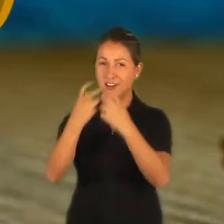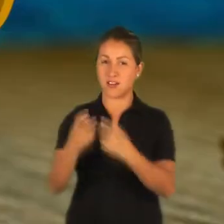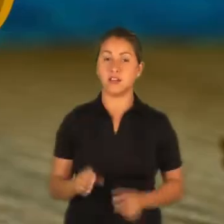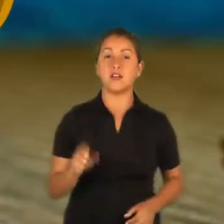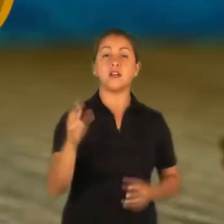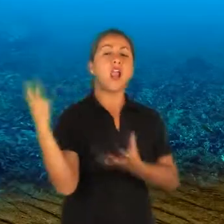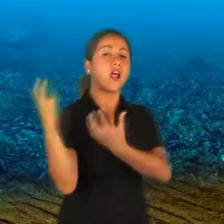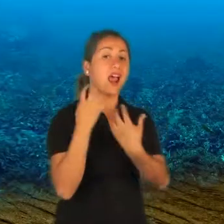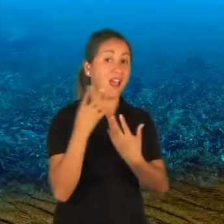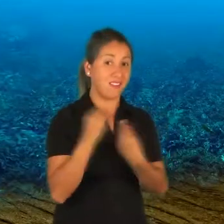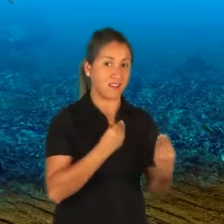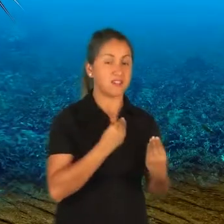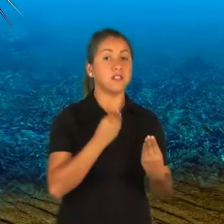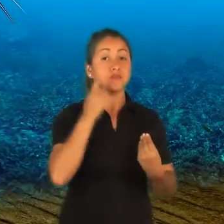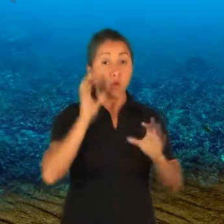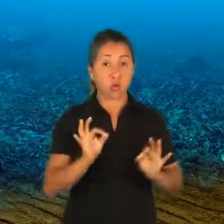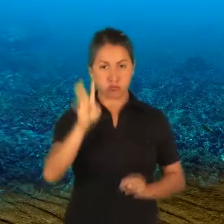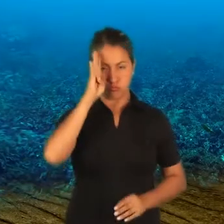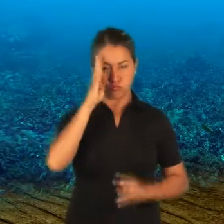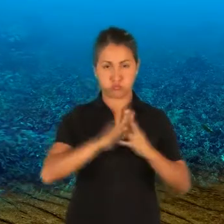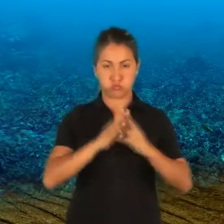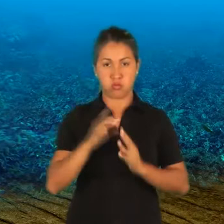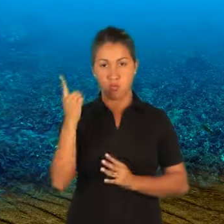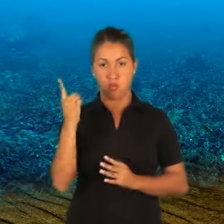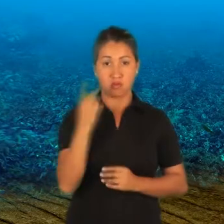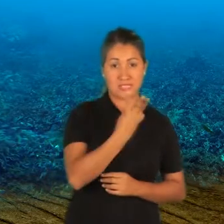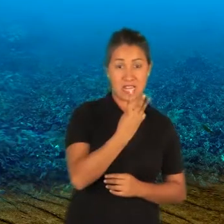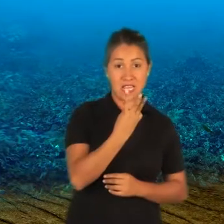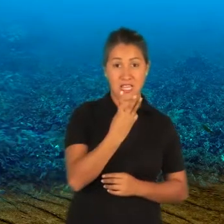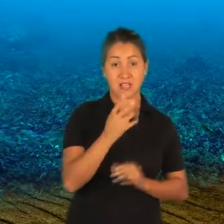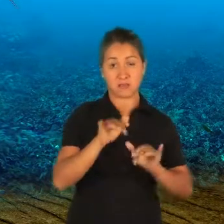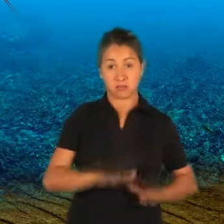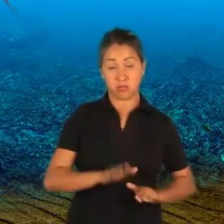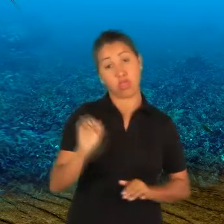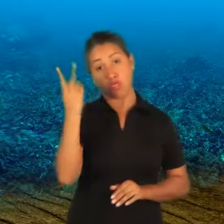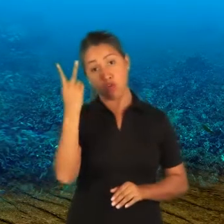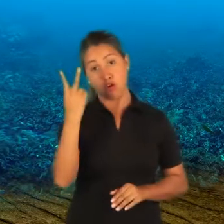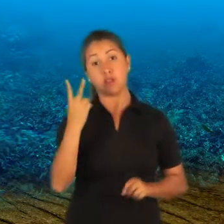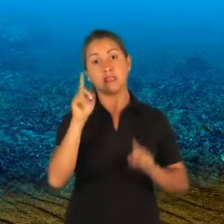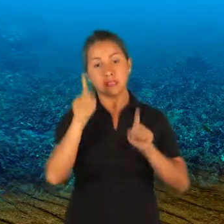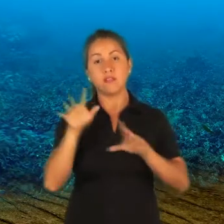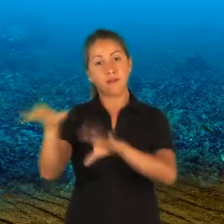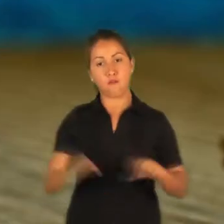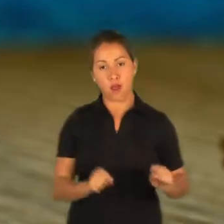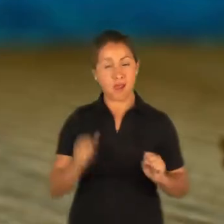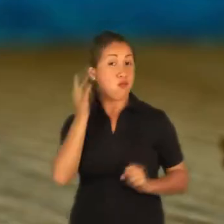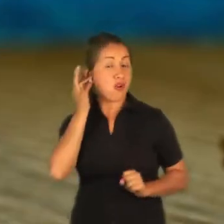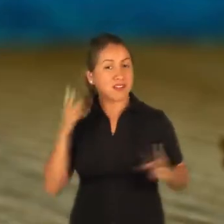¿Cuál es el plan? Mientras el batallón uno y tres se sacrifican, el dos debe traer a la cangreja.